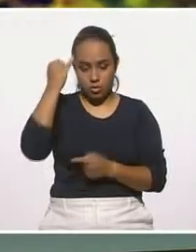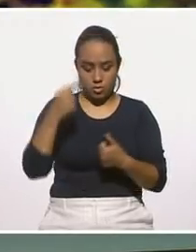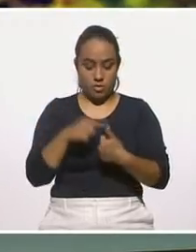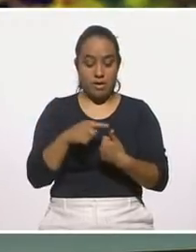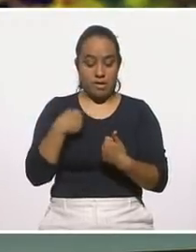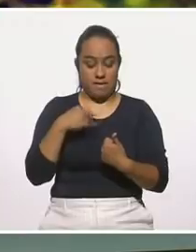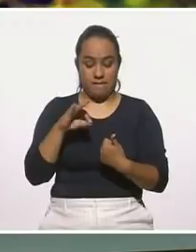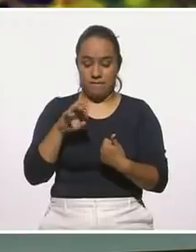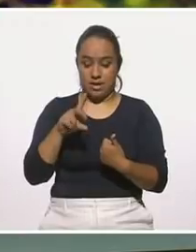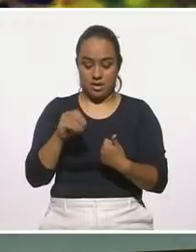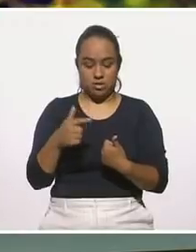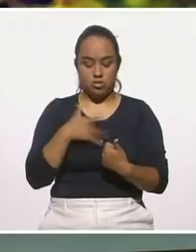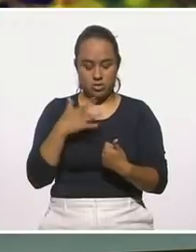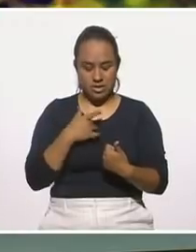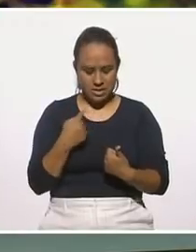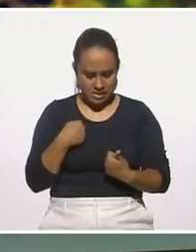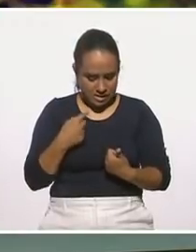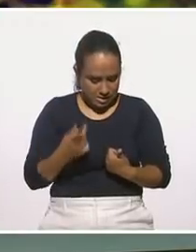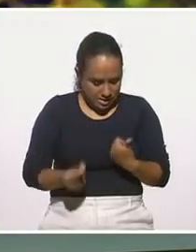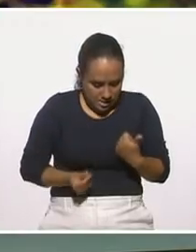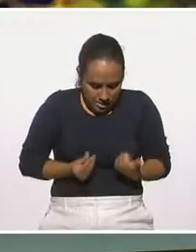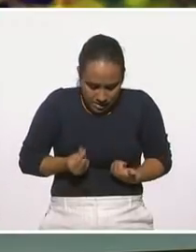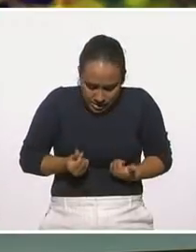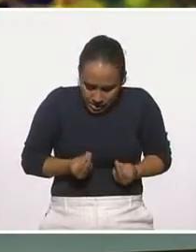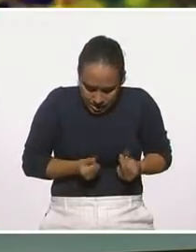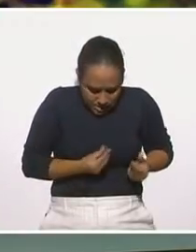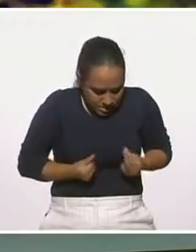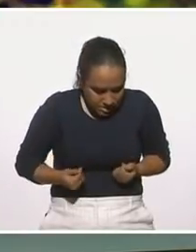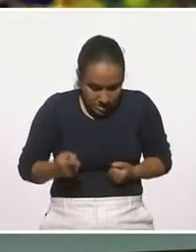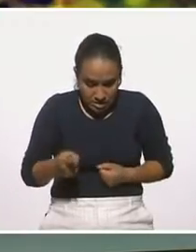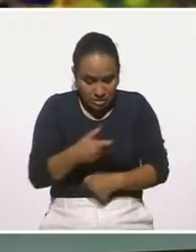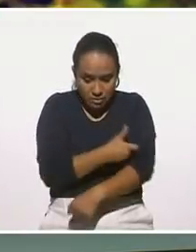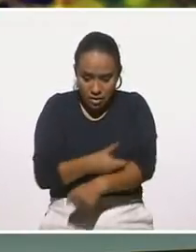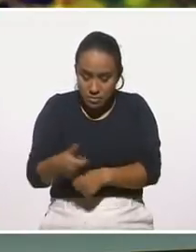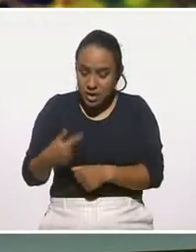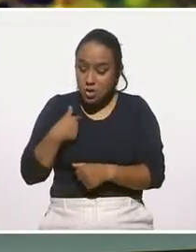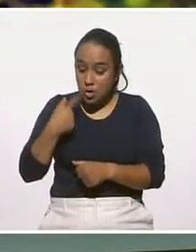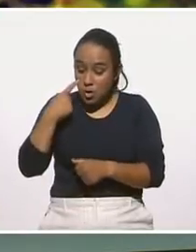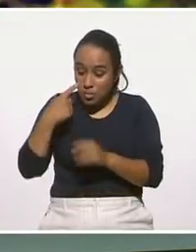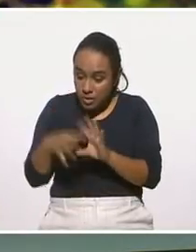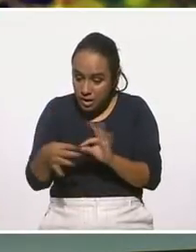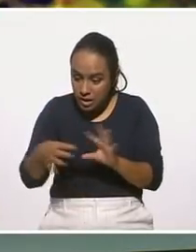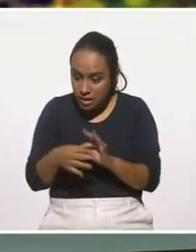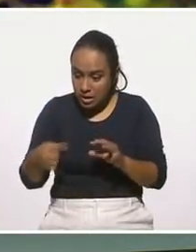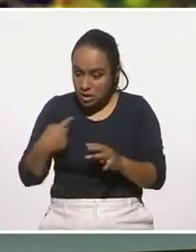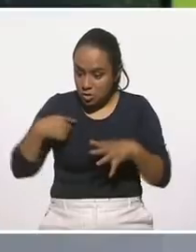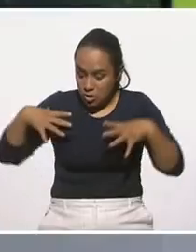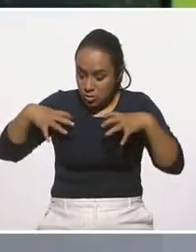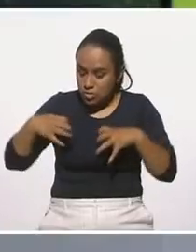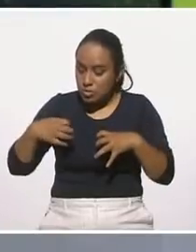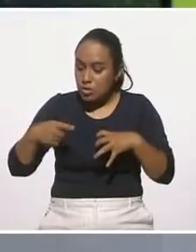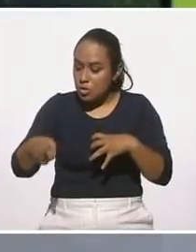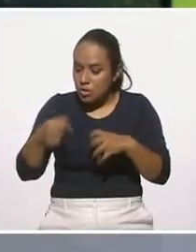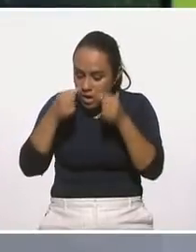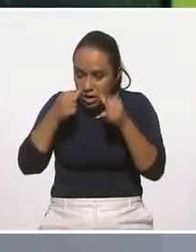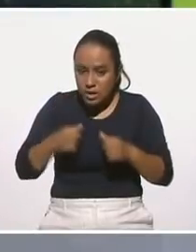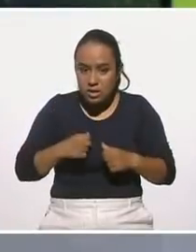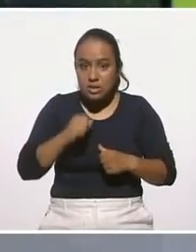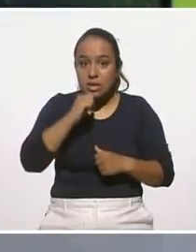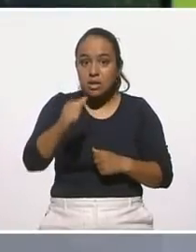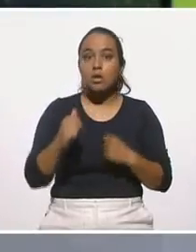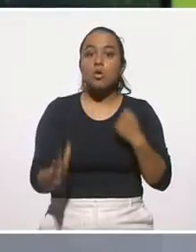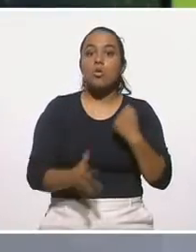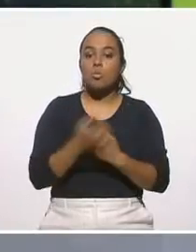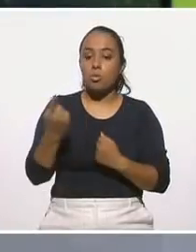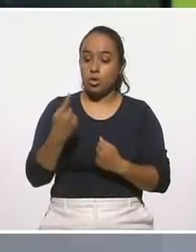siento mucha desesperación cuando mi familia no me escucha que me estoy poniendo muy estresado, porque siento que no voy a